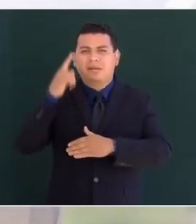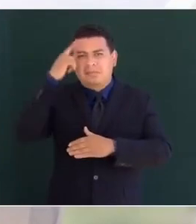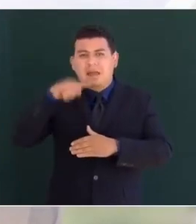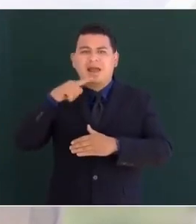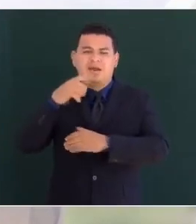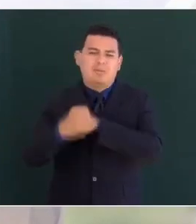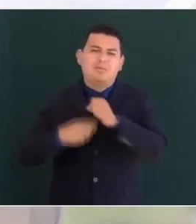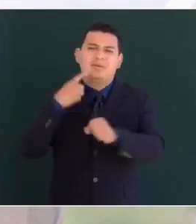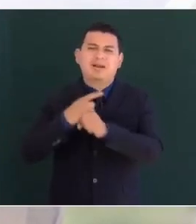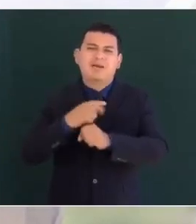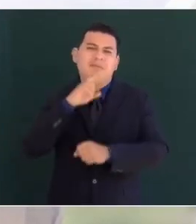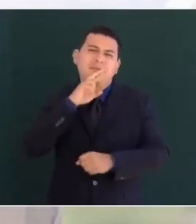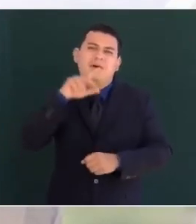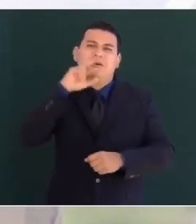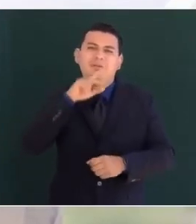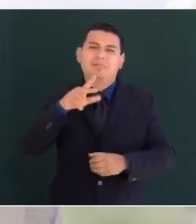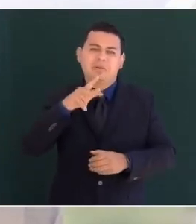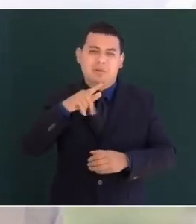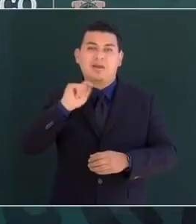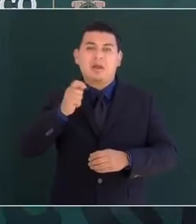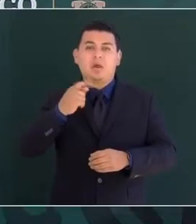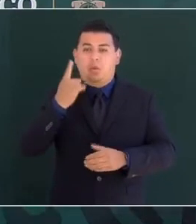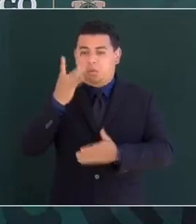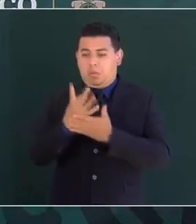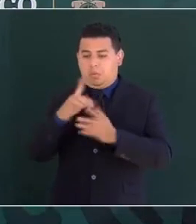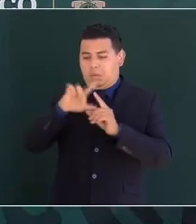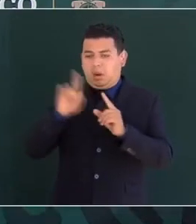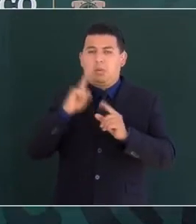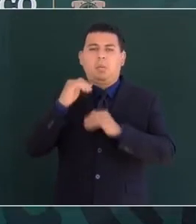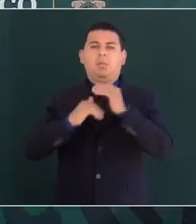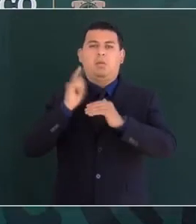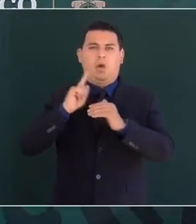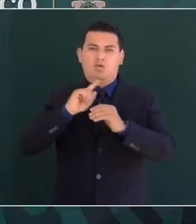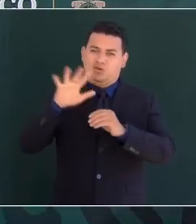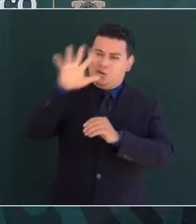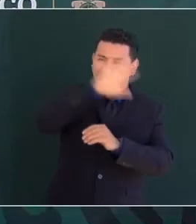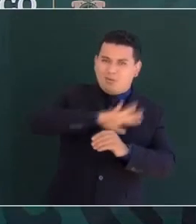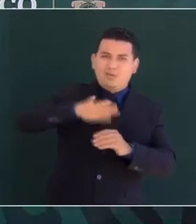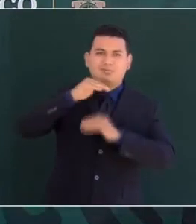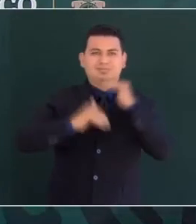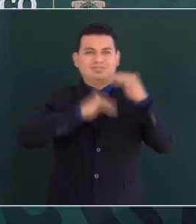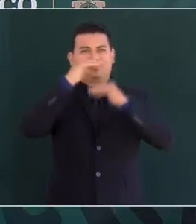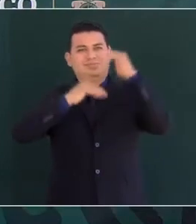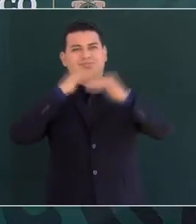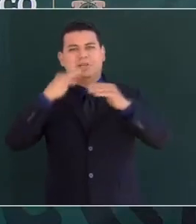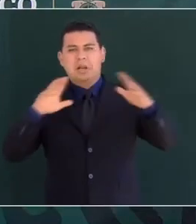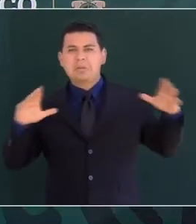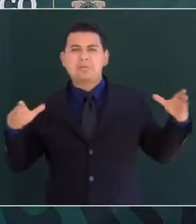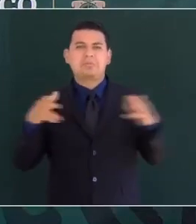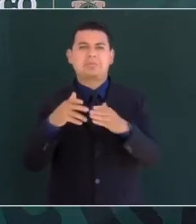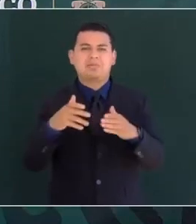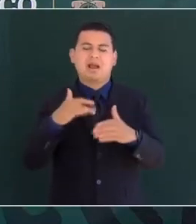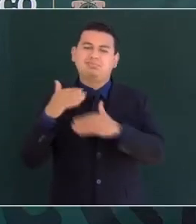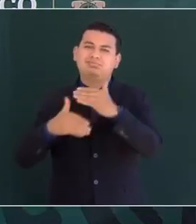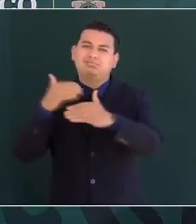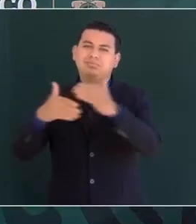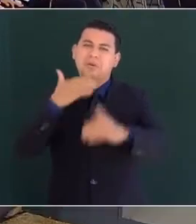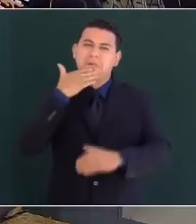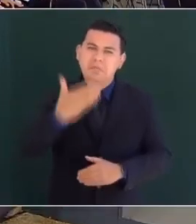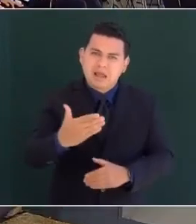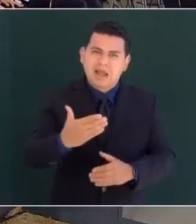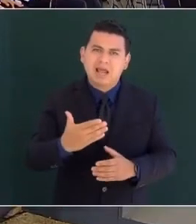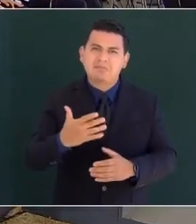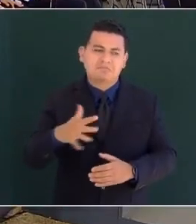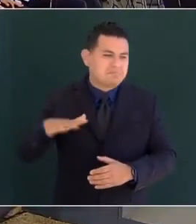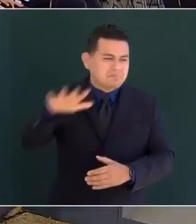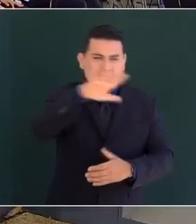oportunidad, compartir prosperidad y hermandad de toda